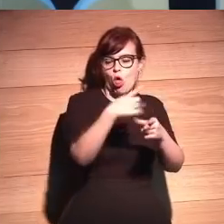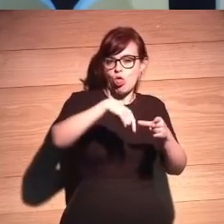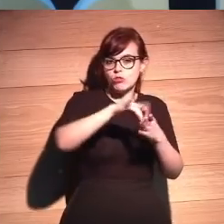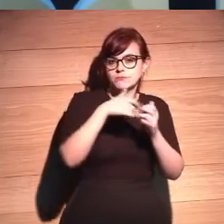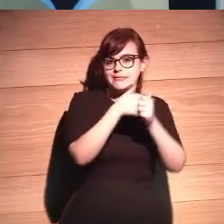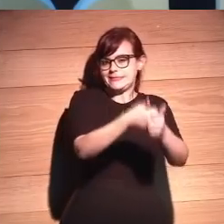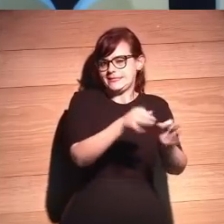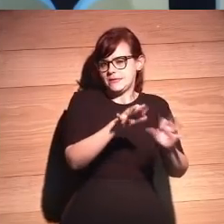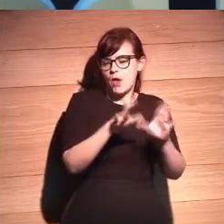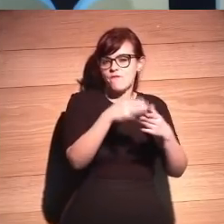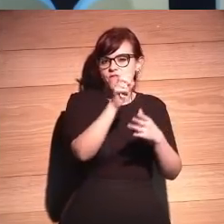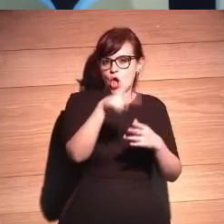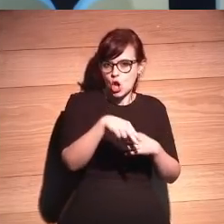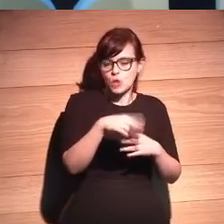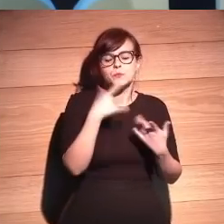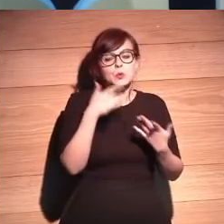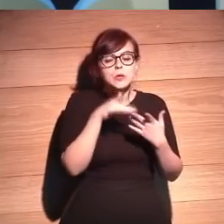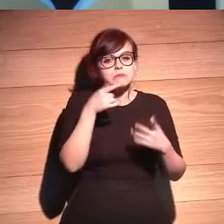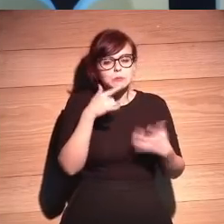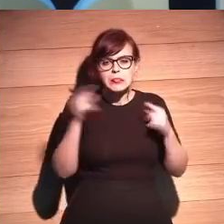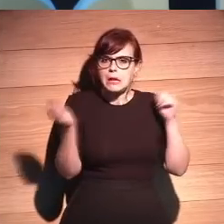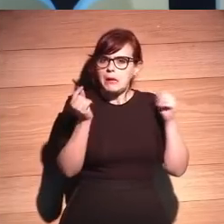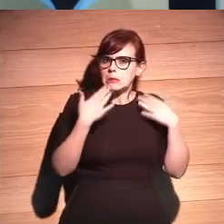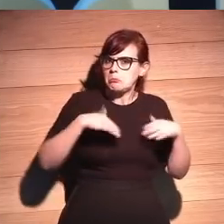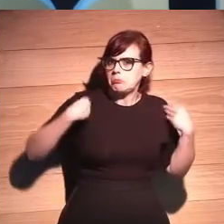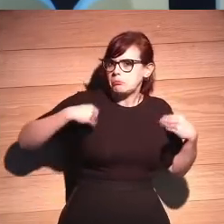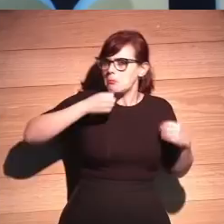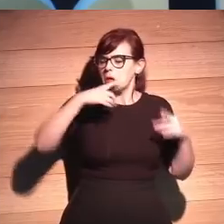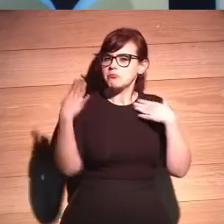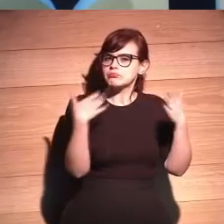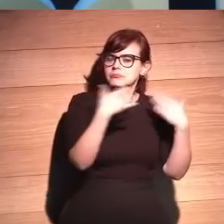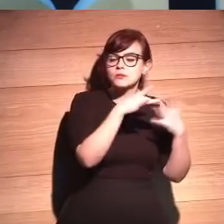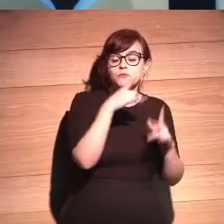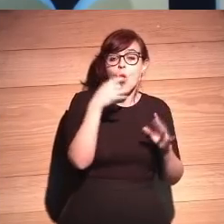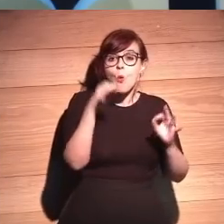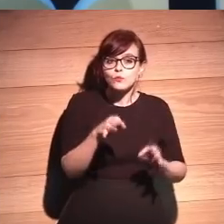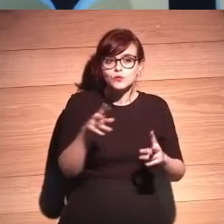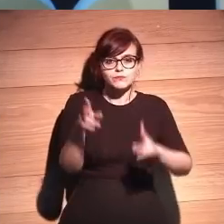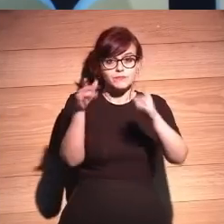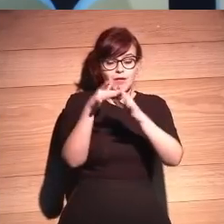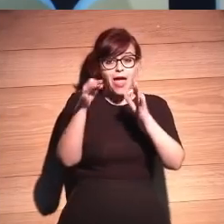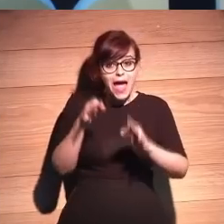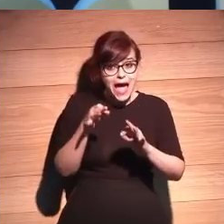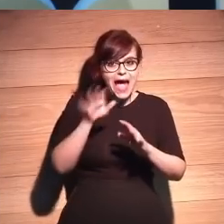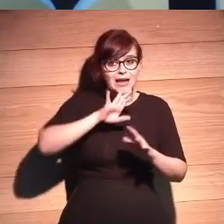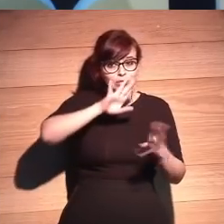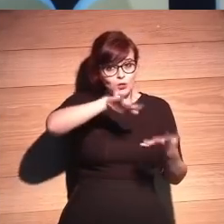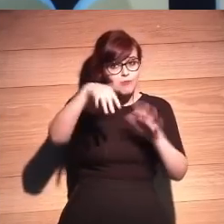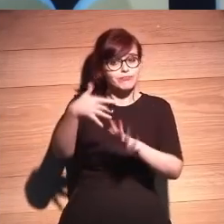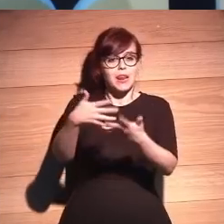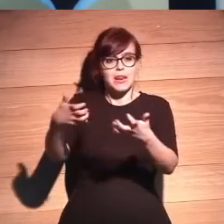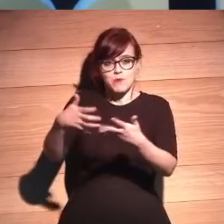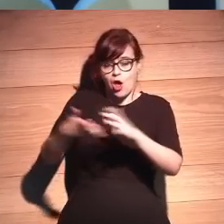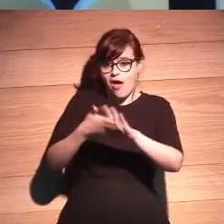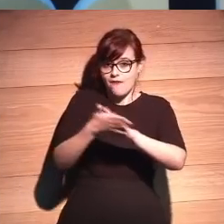Y bueno, era un debate muy divertido, muy divertido. Y entonces me llevé un fragmento que debido a esa anécdota he puesto en el libro.